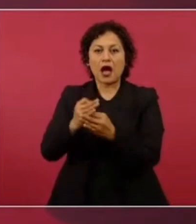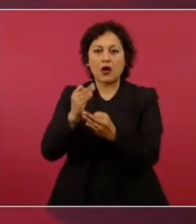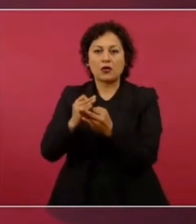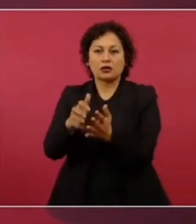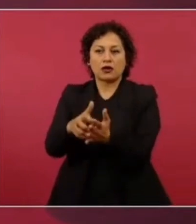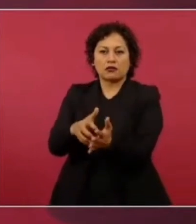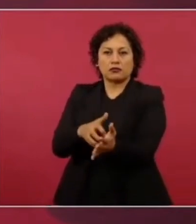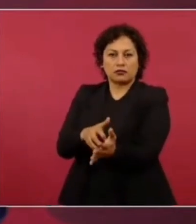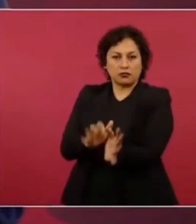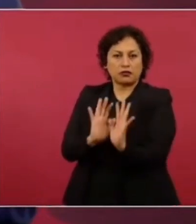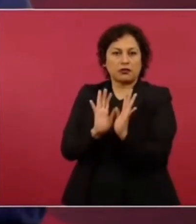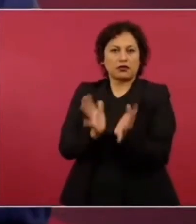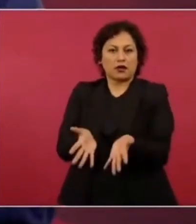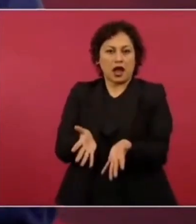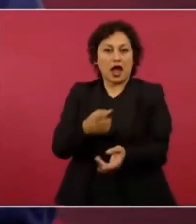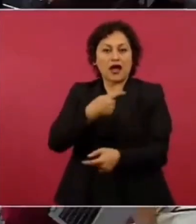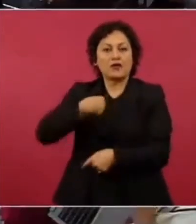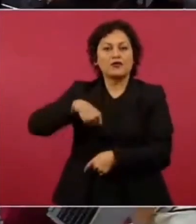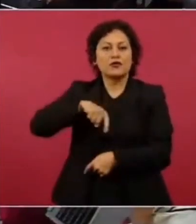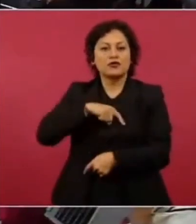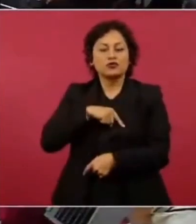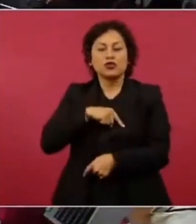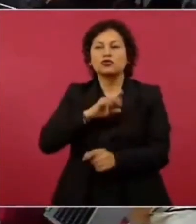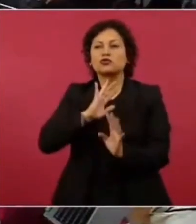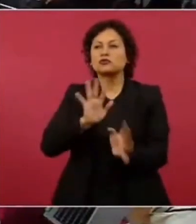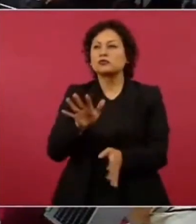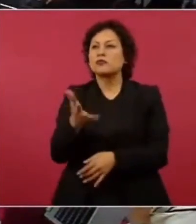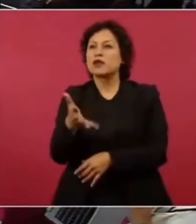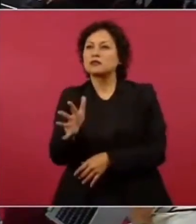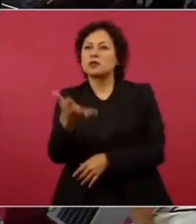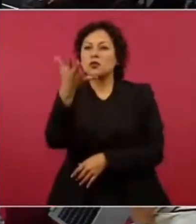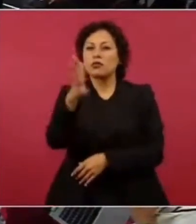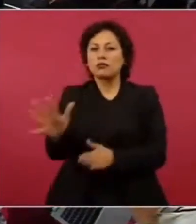cuánto era lo que es ahí nos ahorramos 10 mil millones de pesos